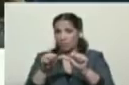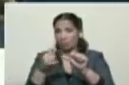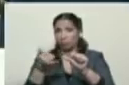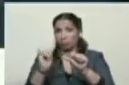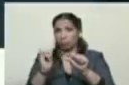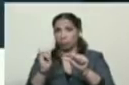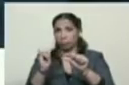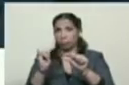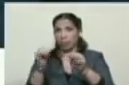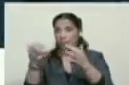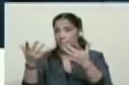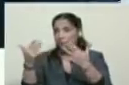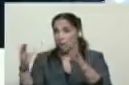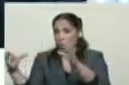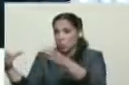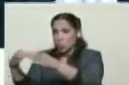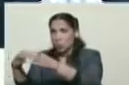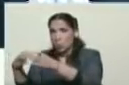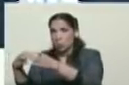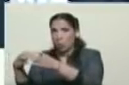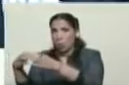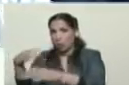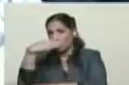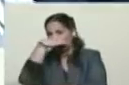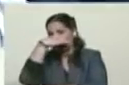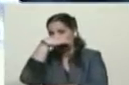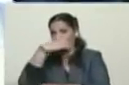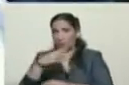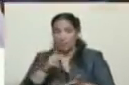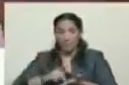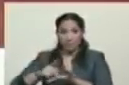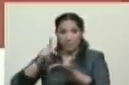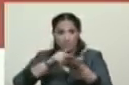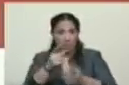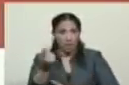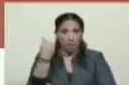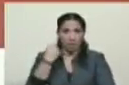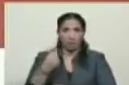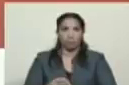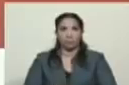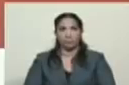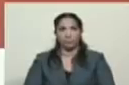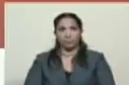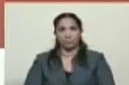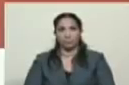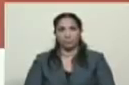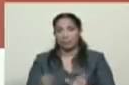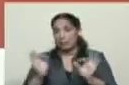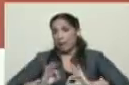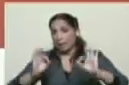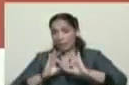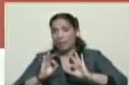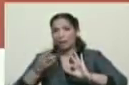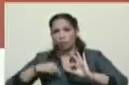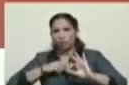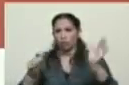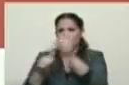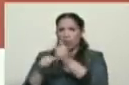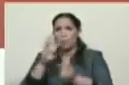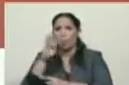de los factores terroristas que participaron en el hecho del día de ayer. ¿Y para qué?